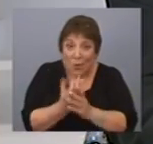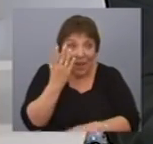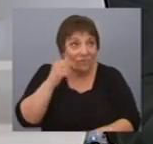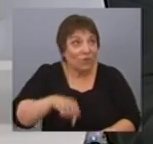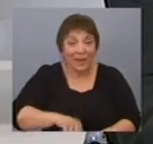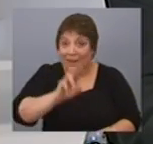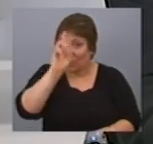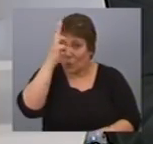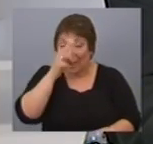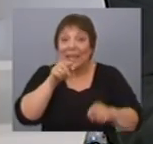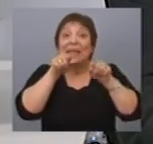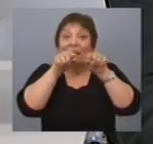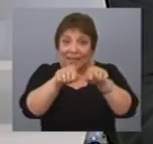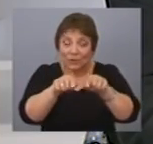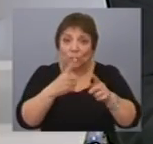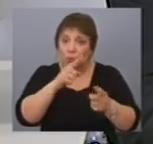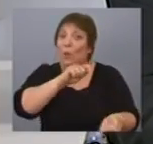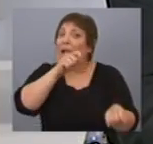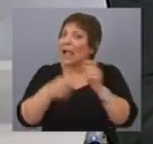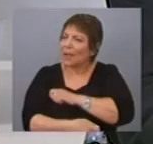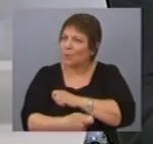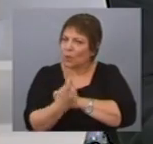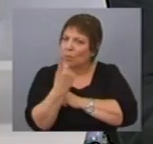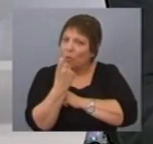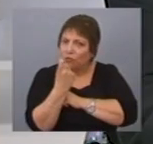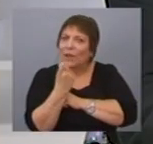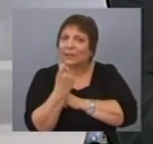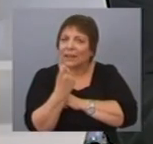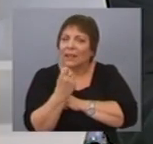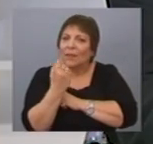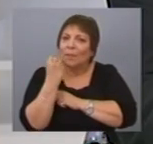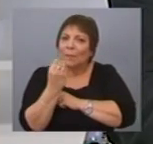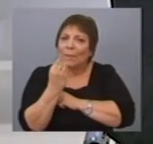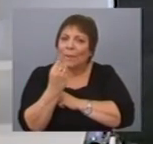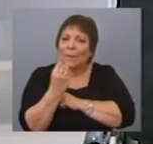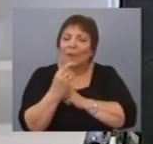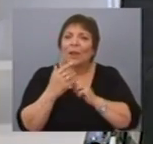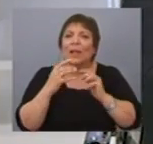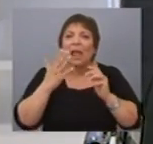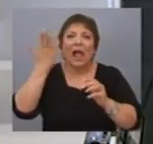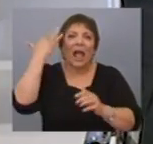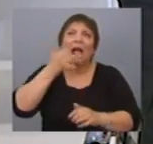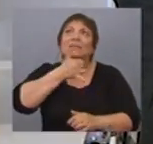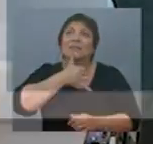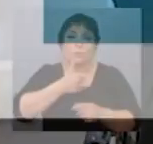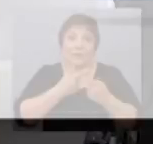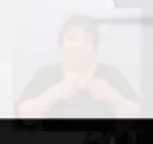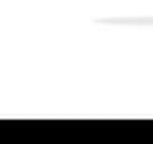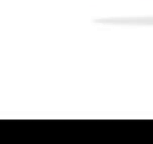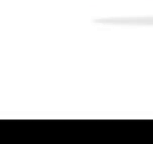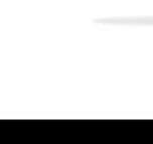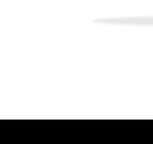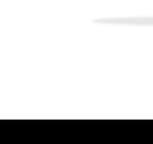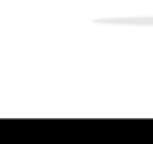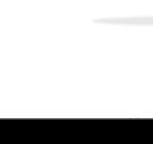país y es efectivamente un cambio muy radical en términos de las estructuras clásicas de los apoyos políticos.